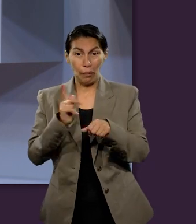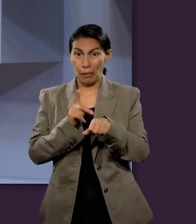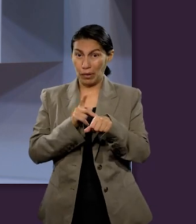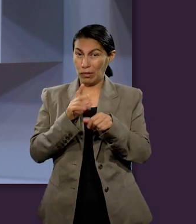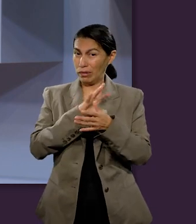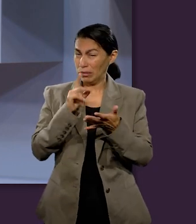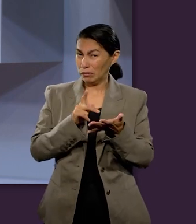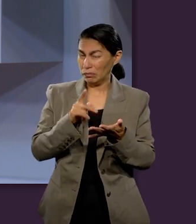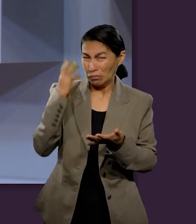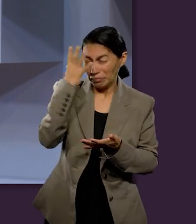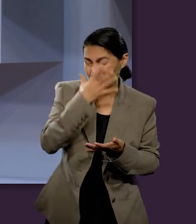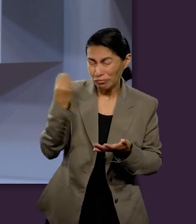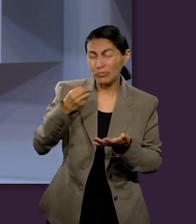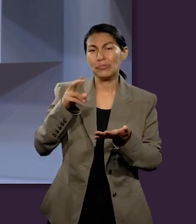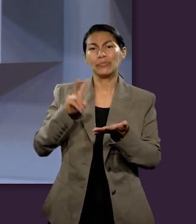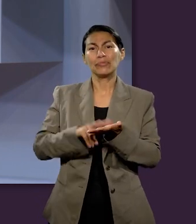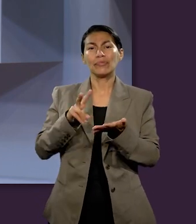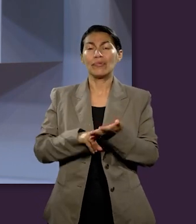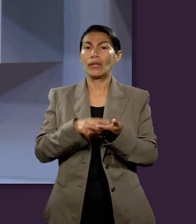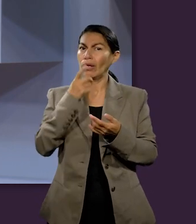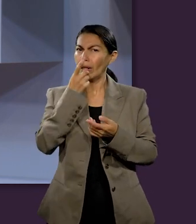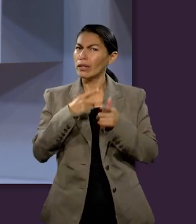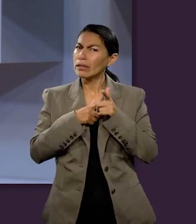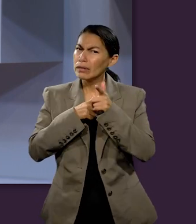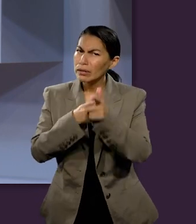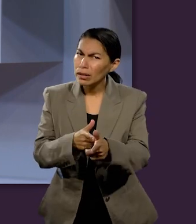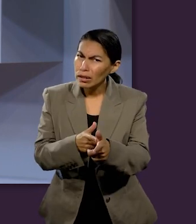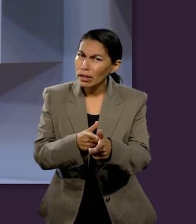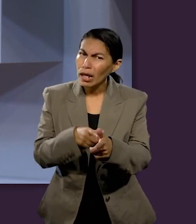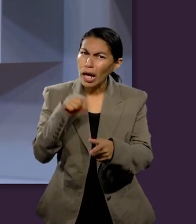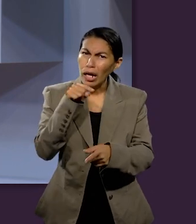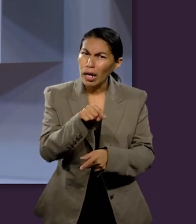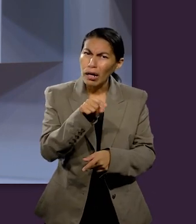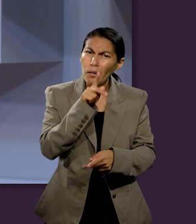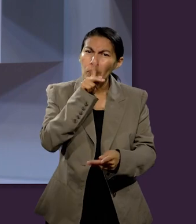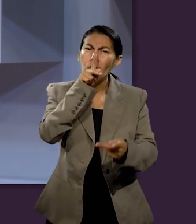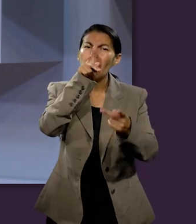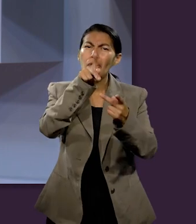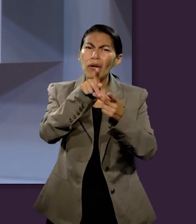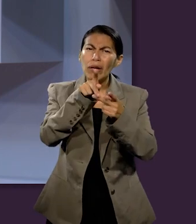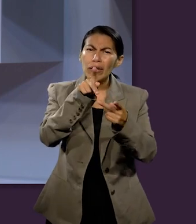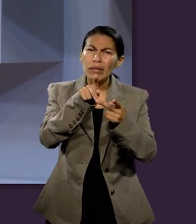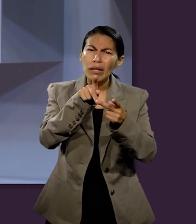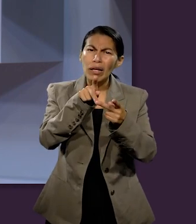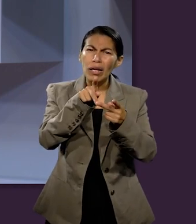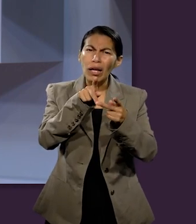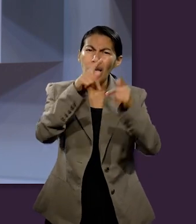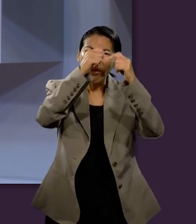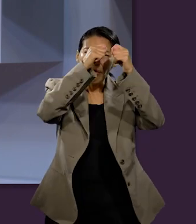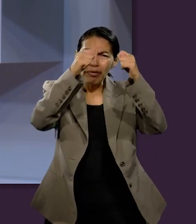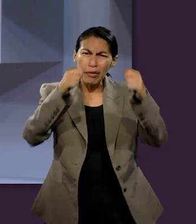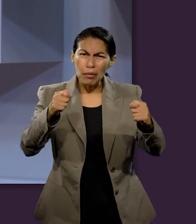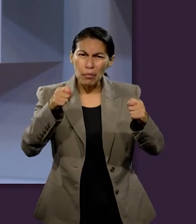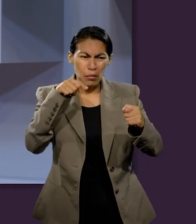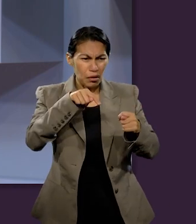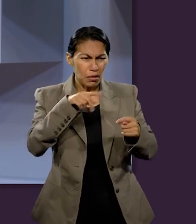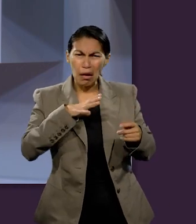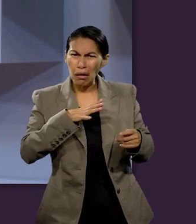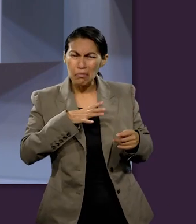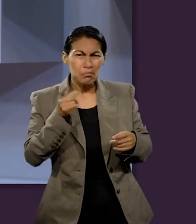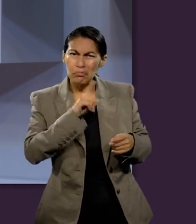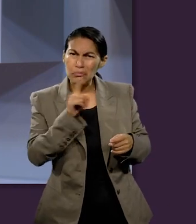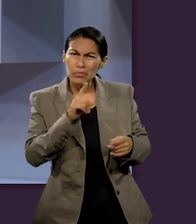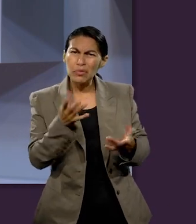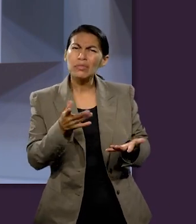de oro. Pero continúa en el versículo 22 diciendo que el profeta no vio allí un templo. ¿Qué significa